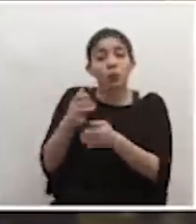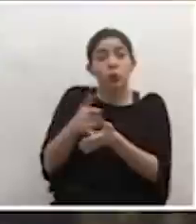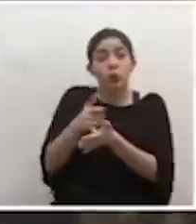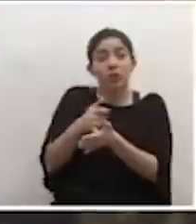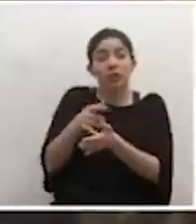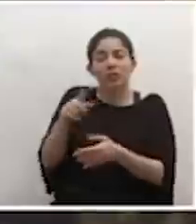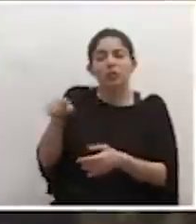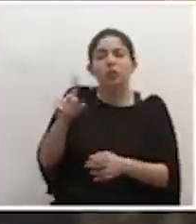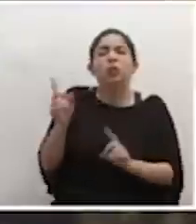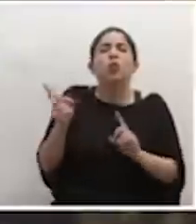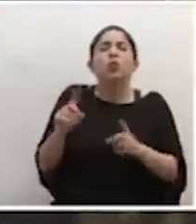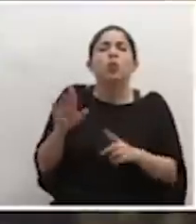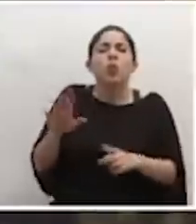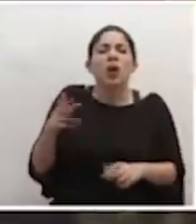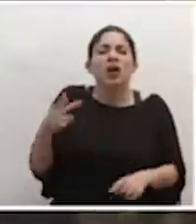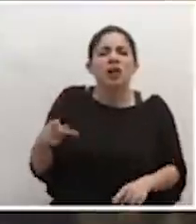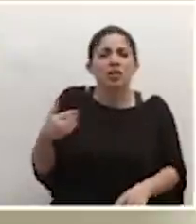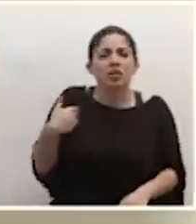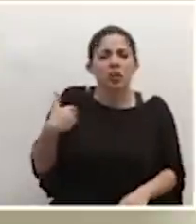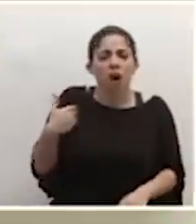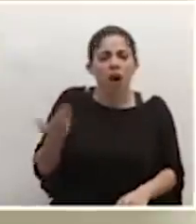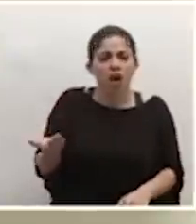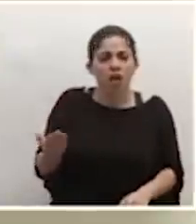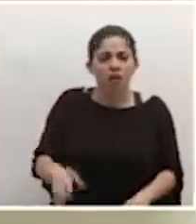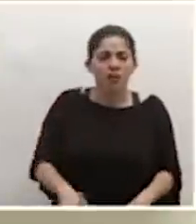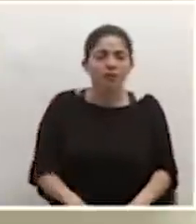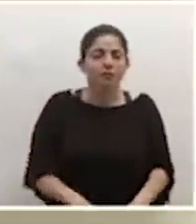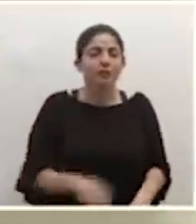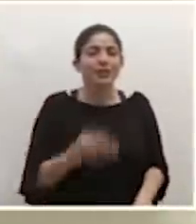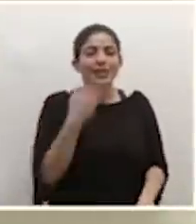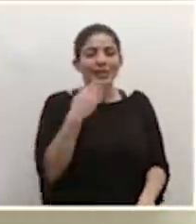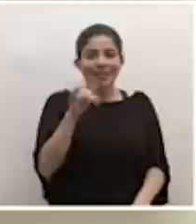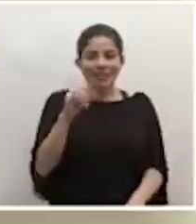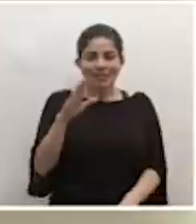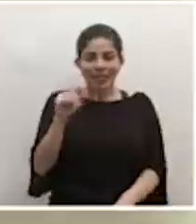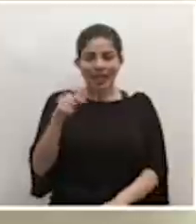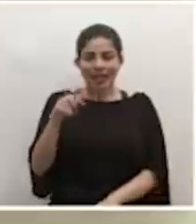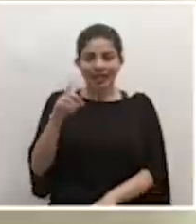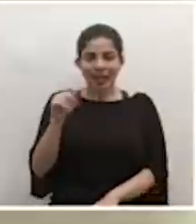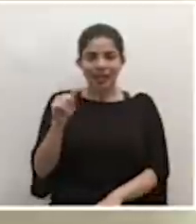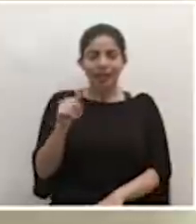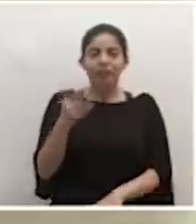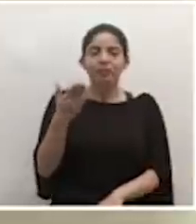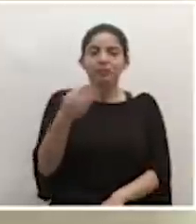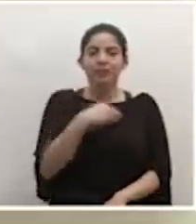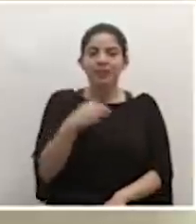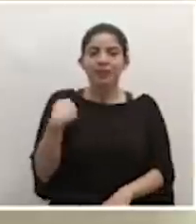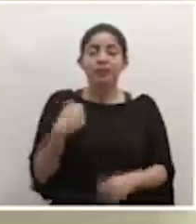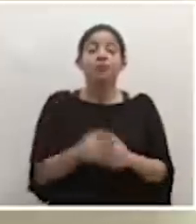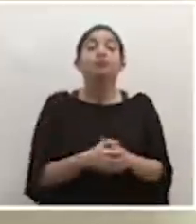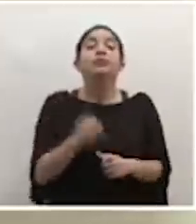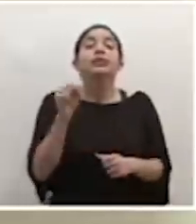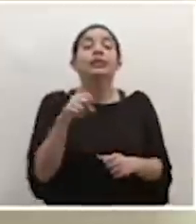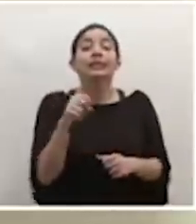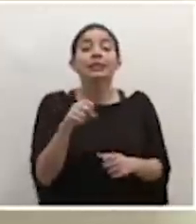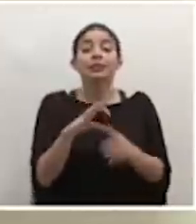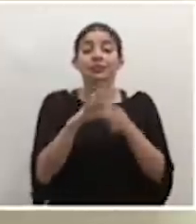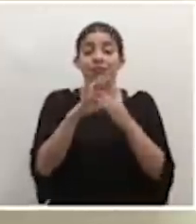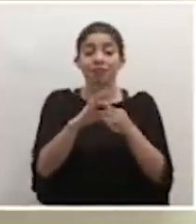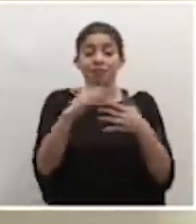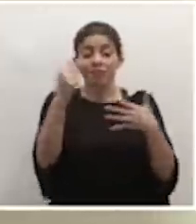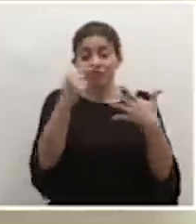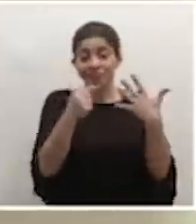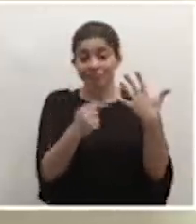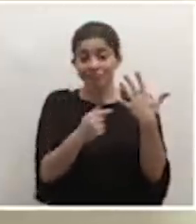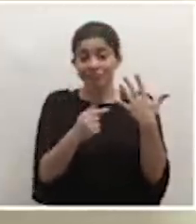denominador común que han visto hasta el momento? Gracias a Jessica Quesada, de Cerro y Señor Ministro. Sí, con respecto a los detalles